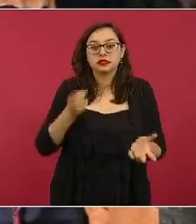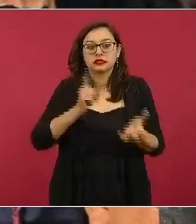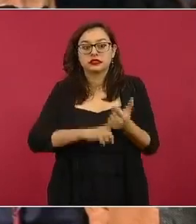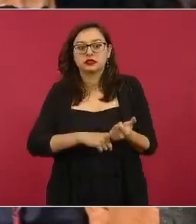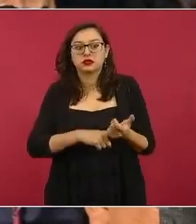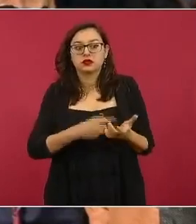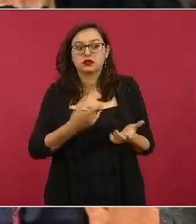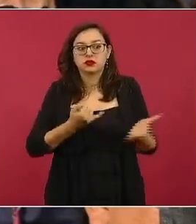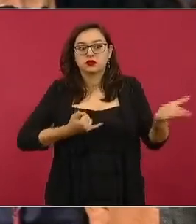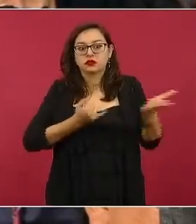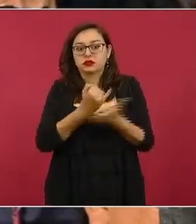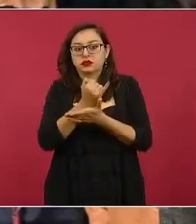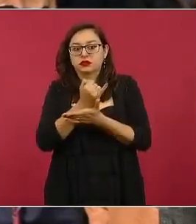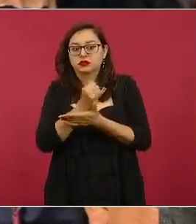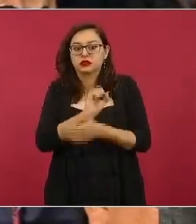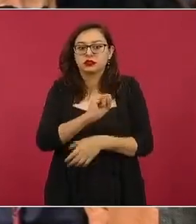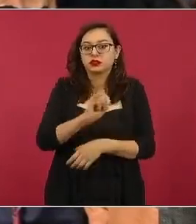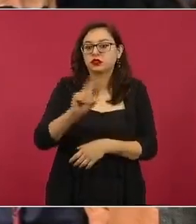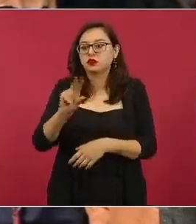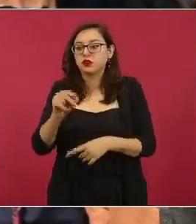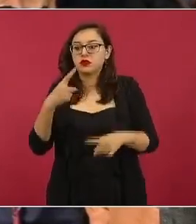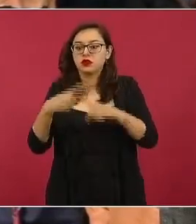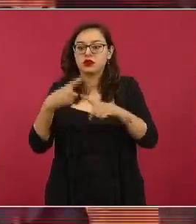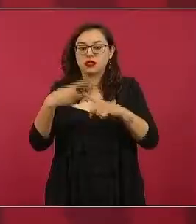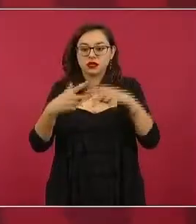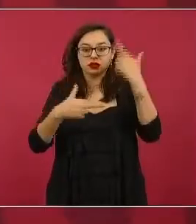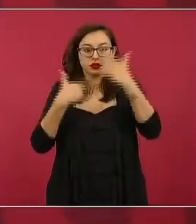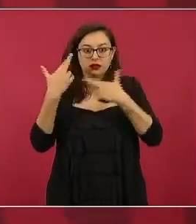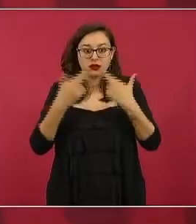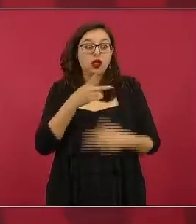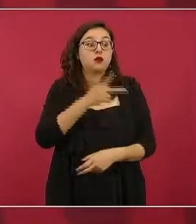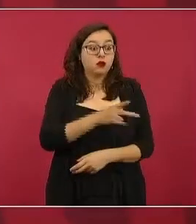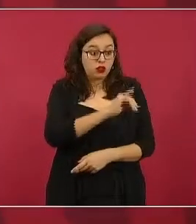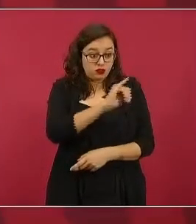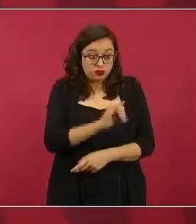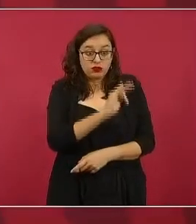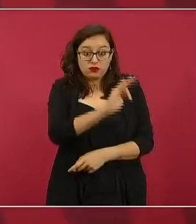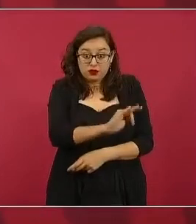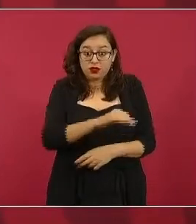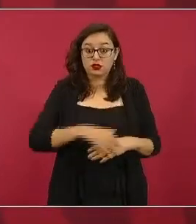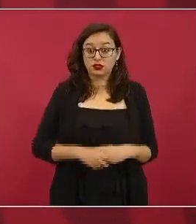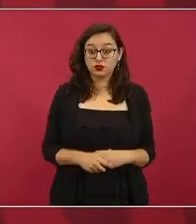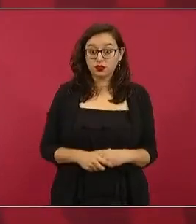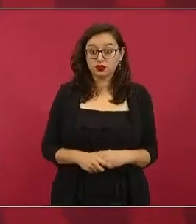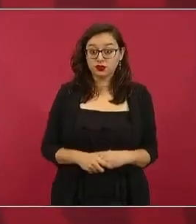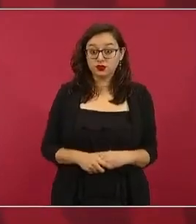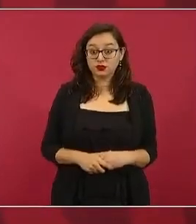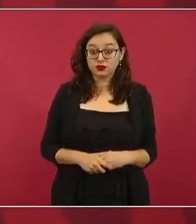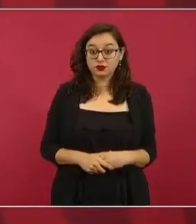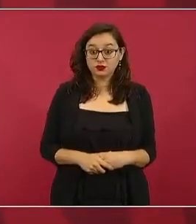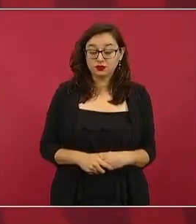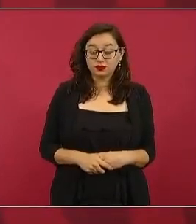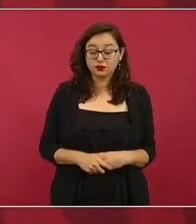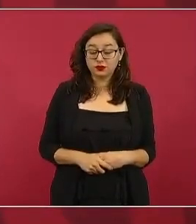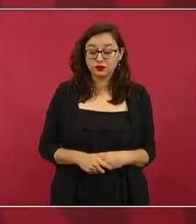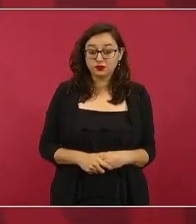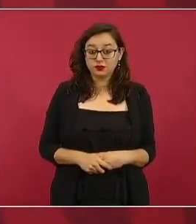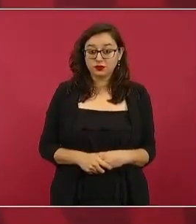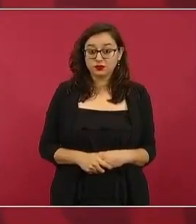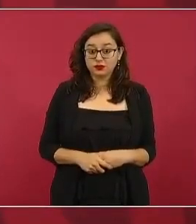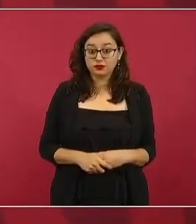en caso de que esto sea o no real el poder judicial uno de los problemas que tiene